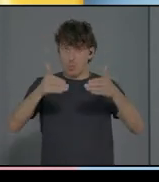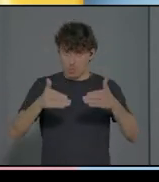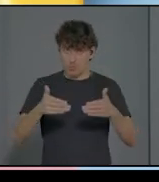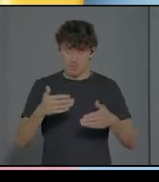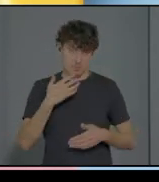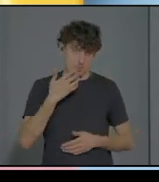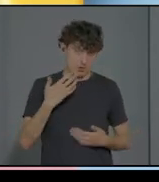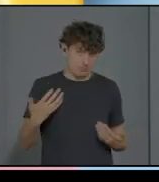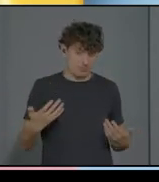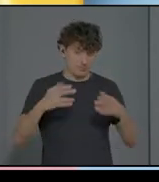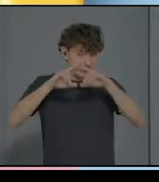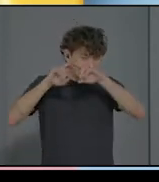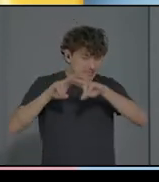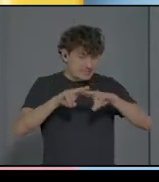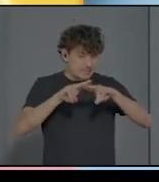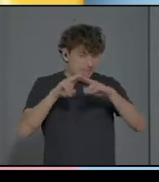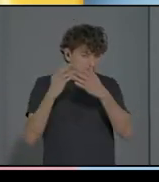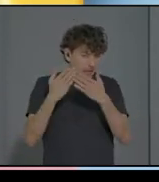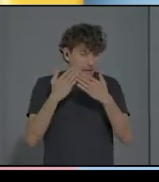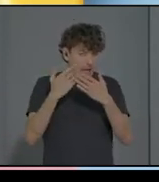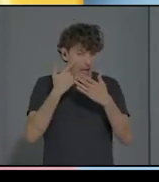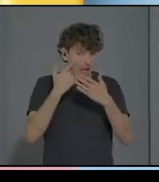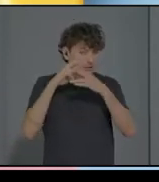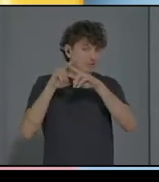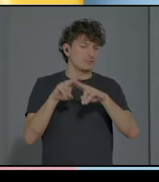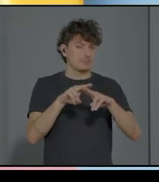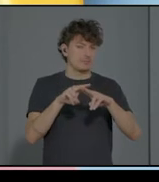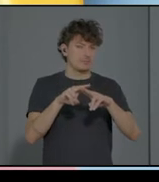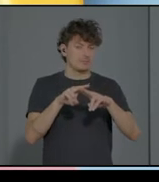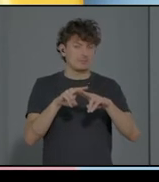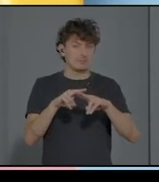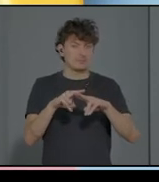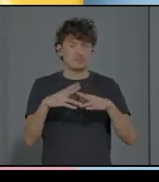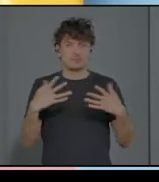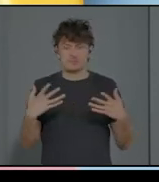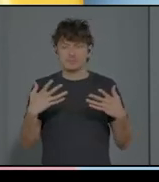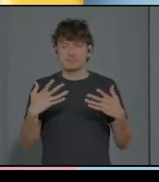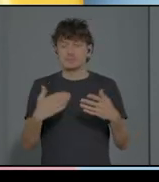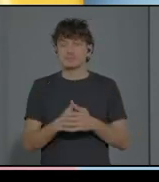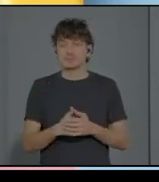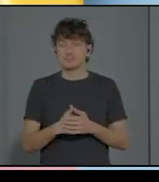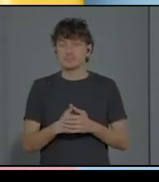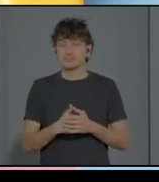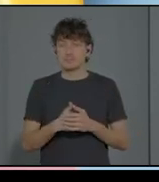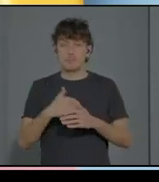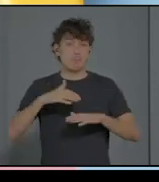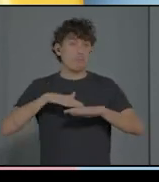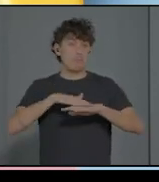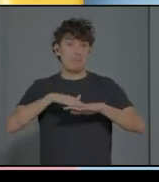caracterizado por la alteración básica de los aspectos sociales. Por lo tanto,